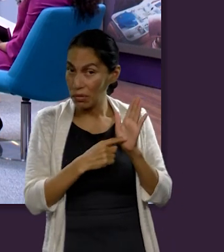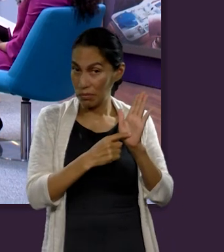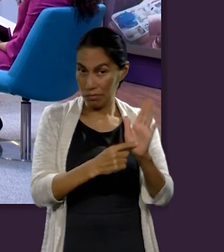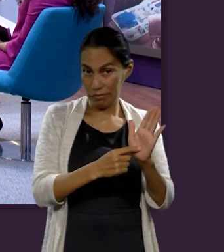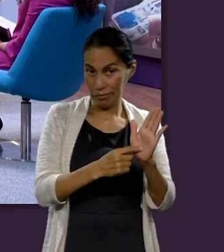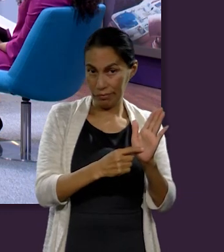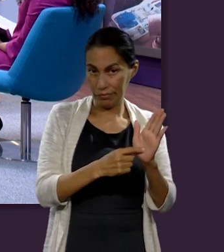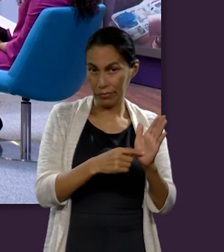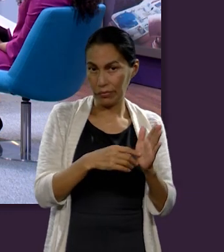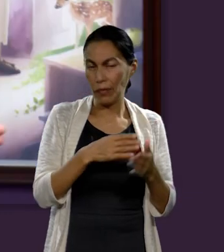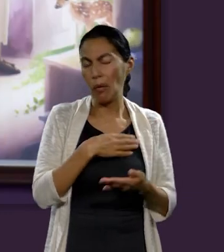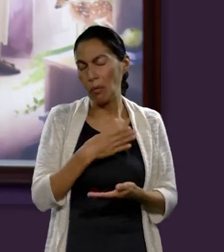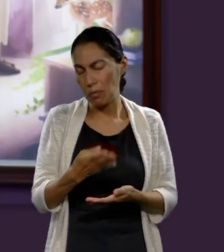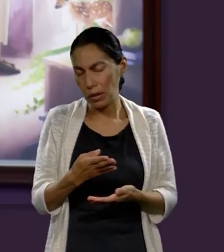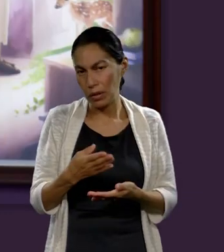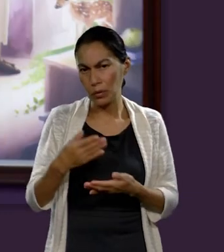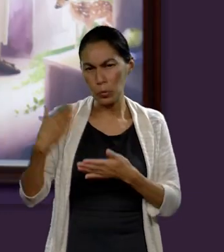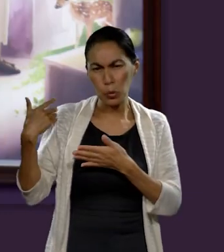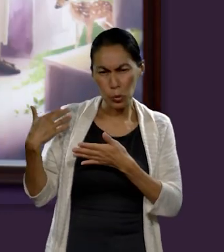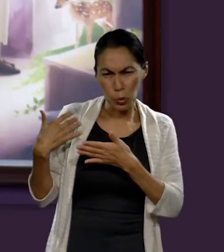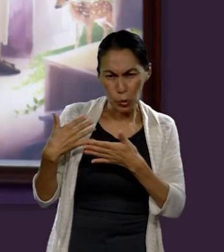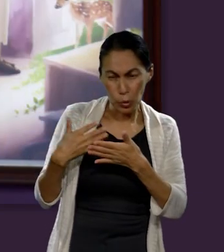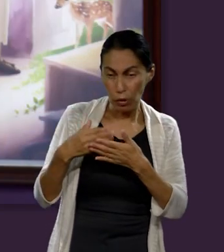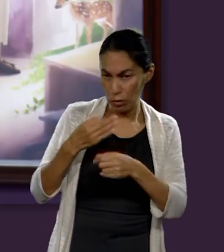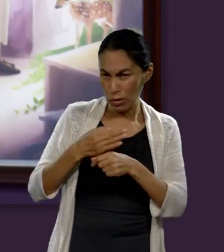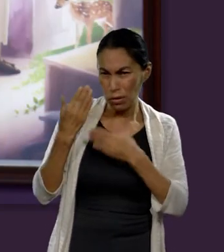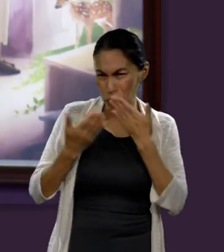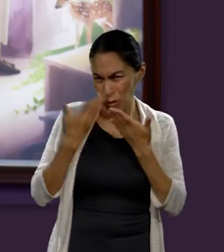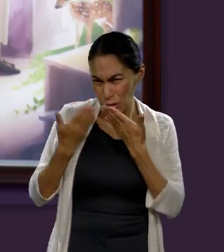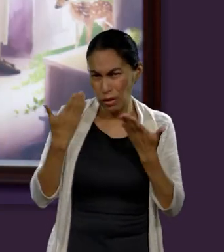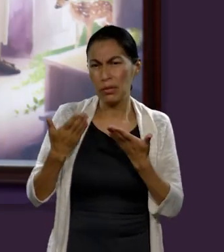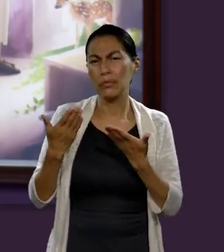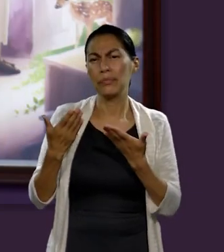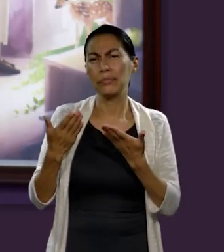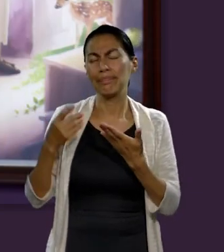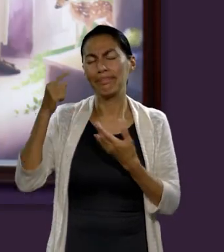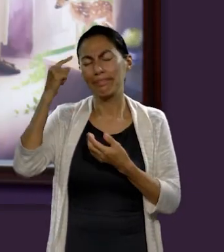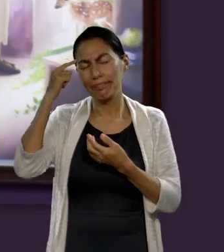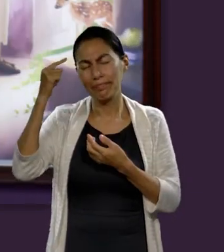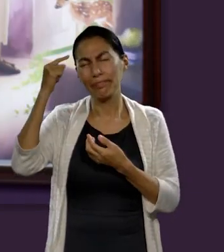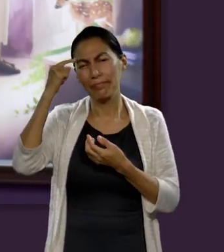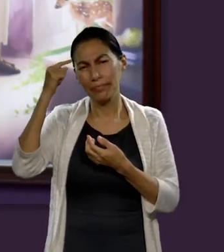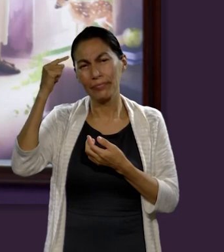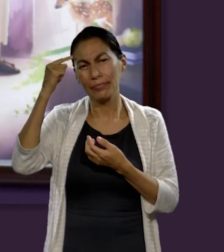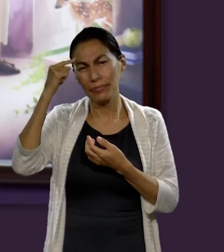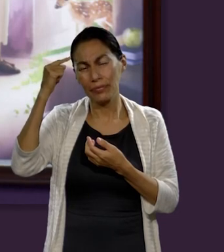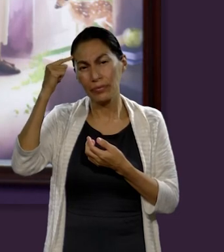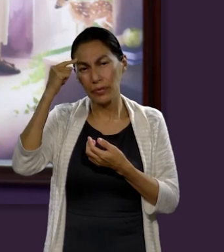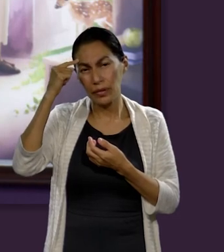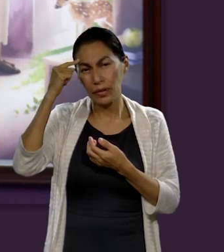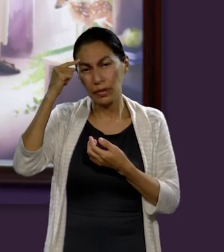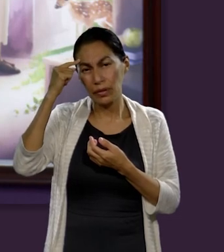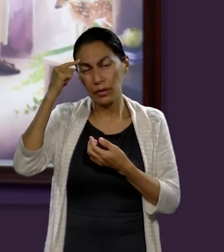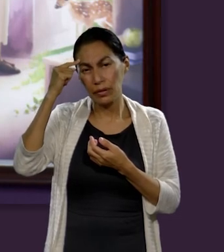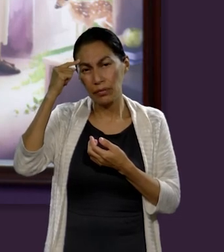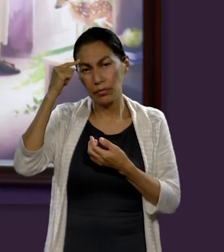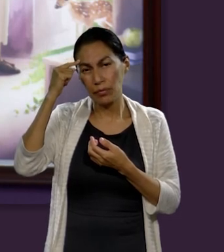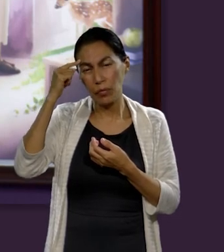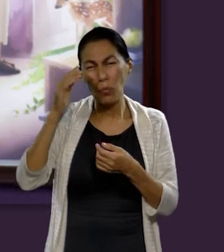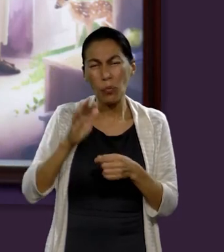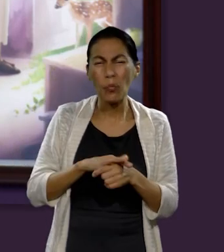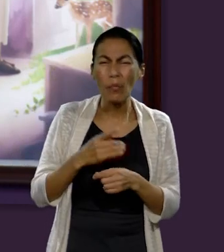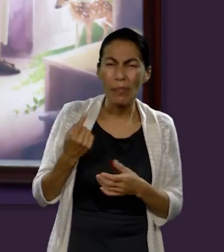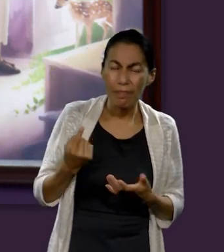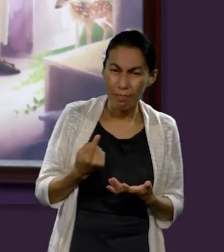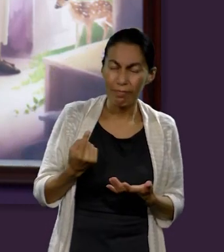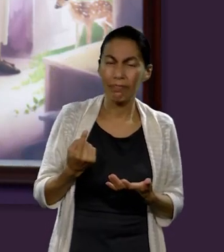bueno todo este tiempo que hemos estado platicando a mí me ha seguido en la mente una una cuestión